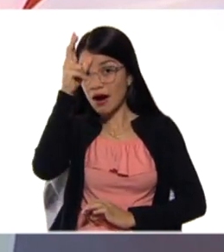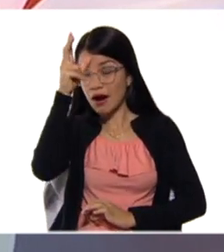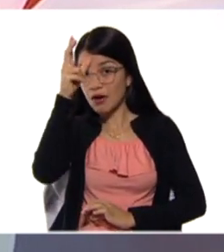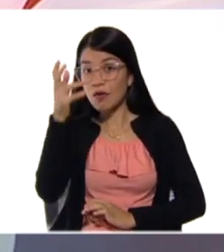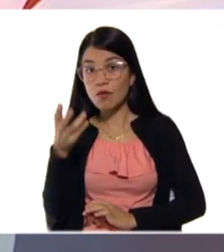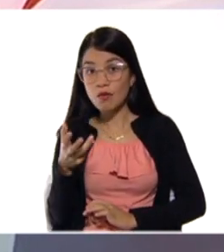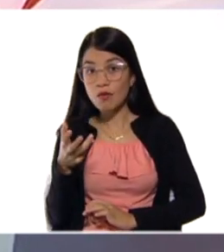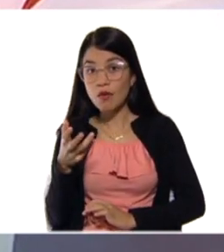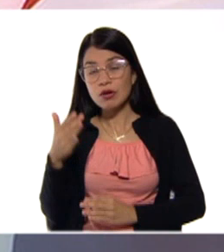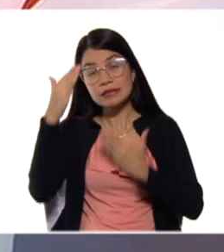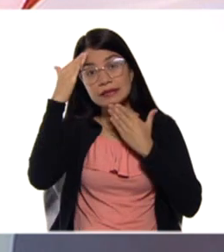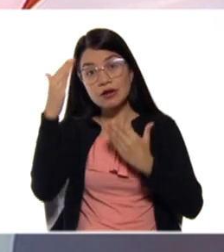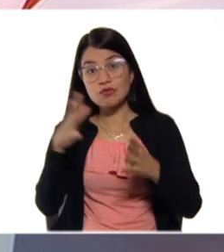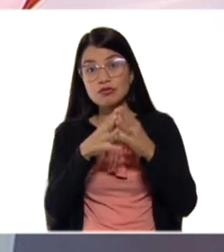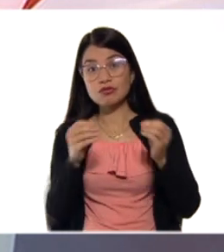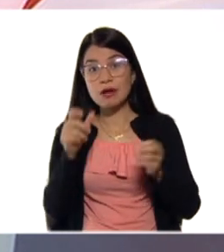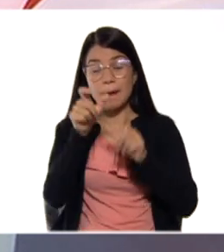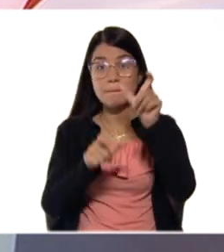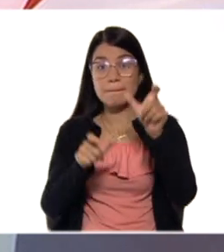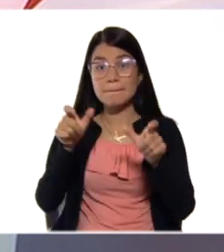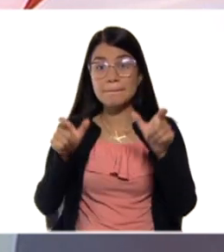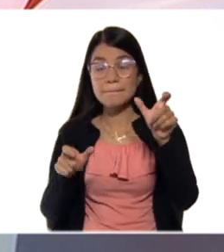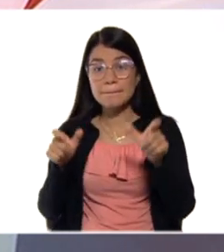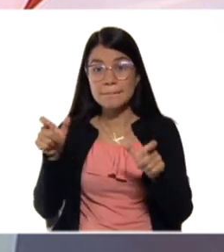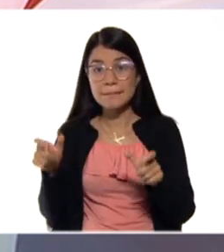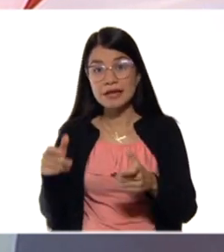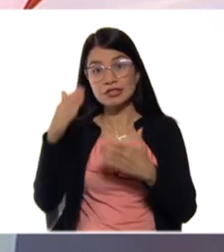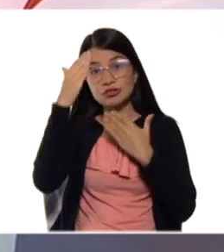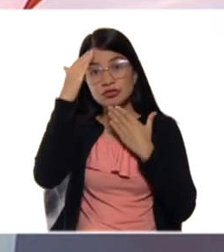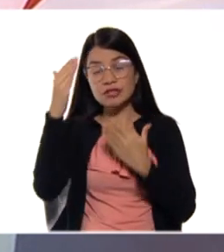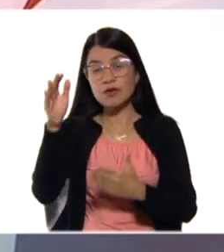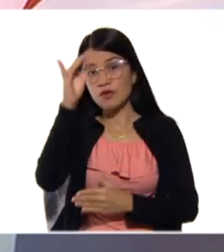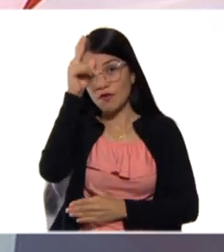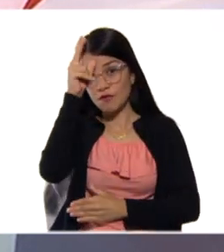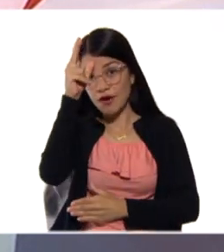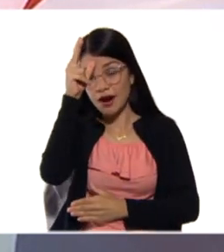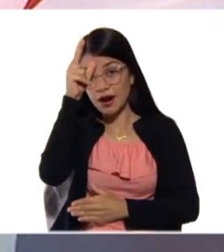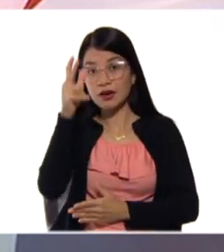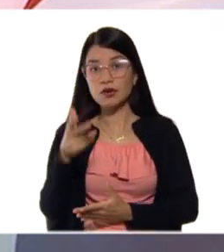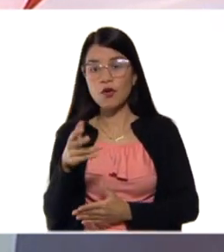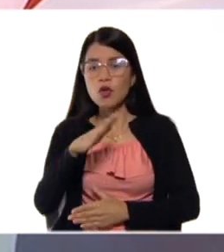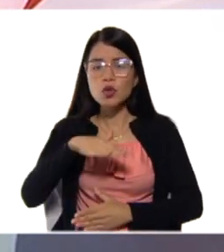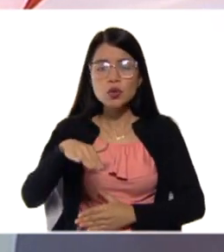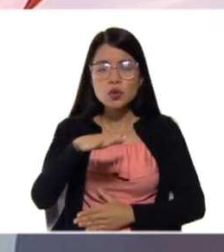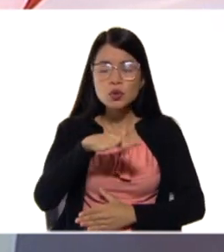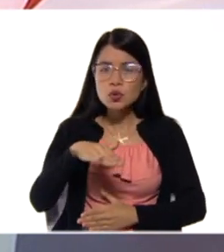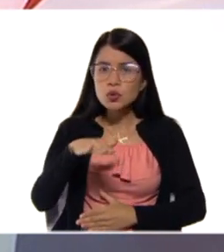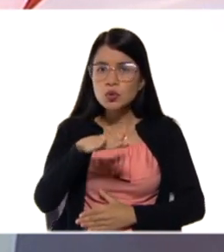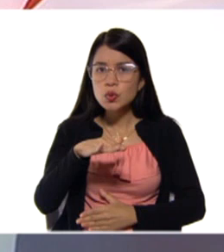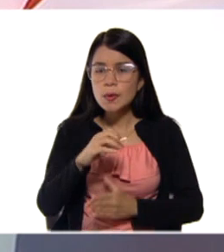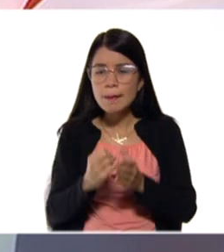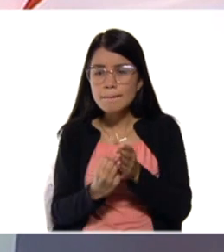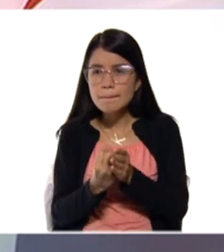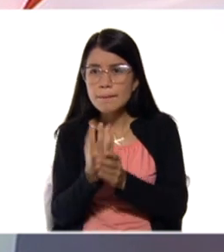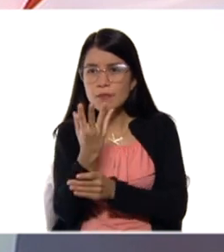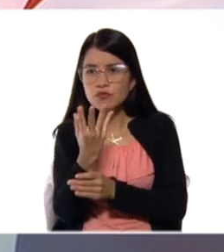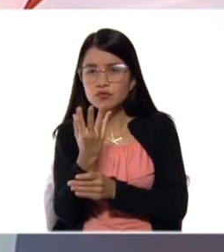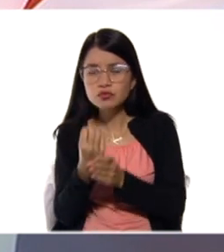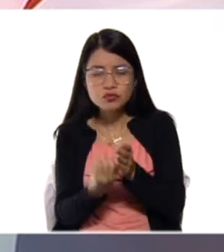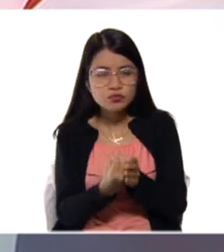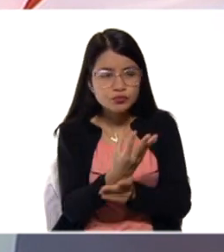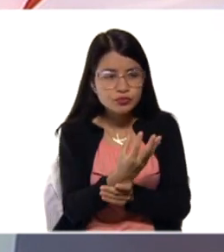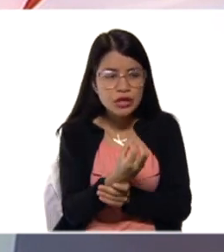Paraguay. Un saludo a toda nuestra gente de la península de Paraguay. ¿Dónde están esas principales fuentes de agua? En Caracas.